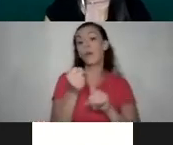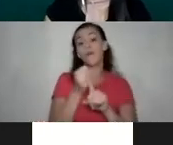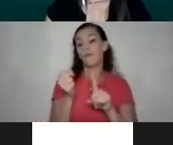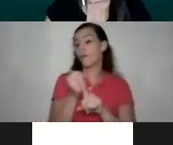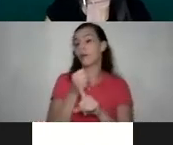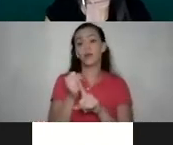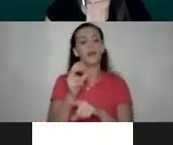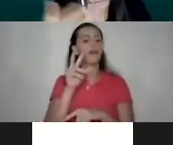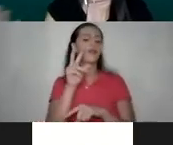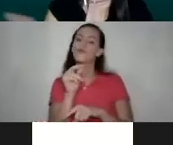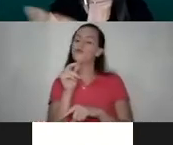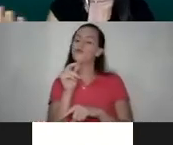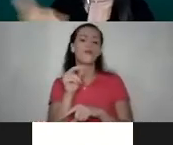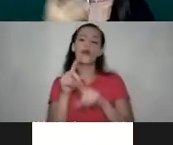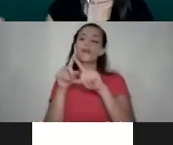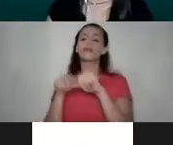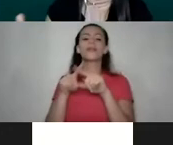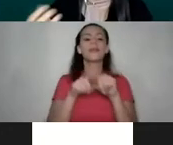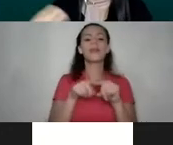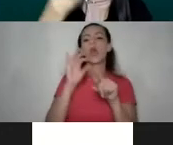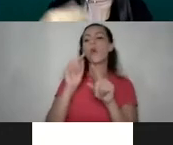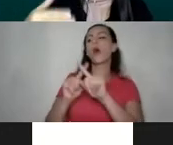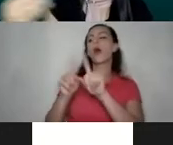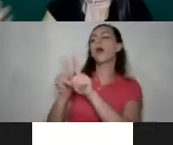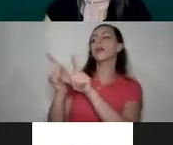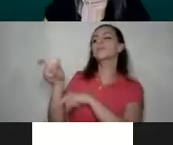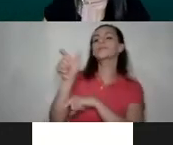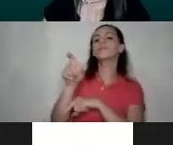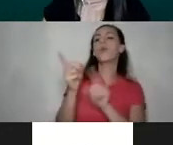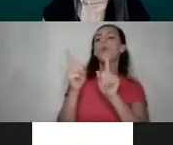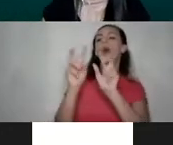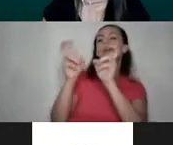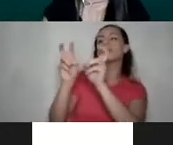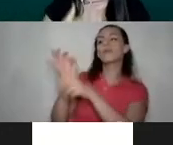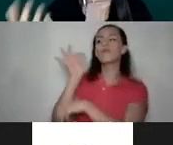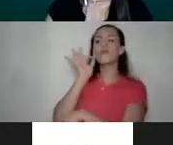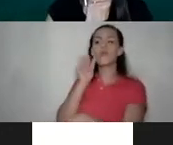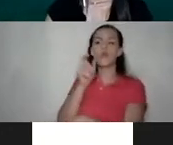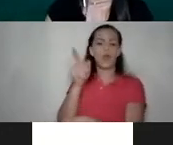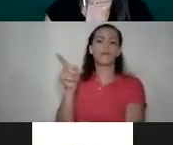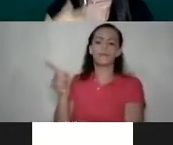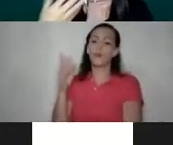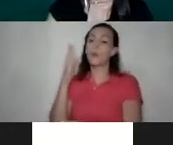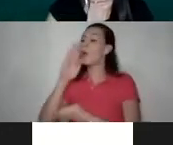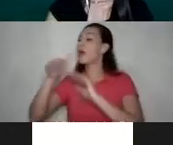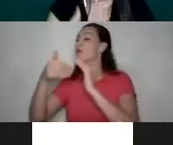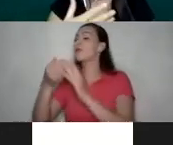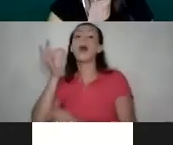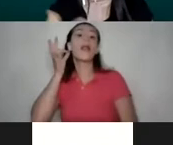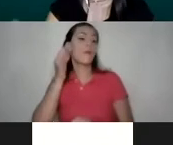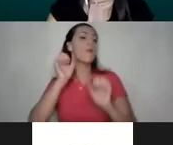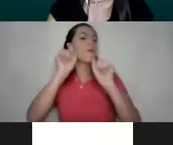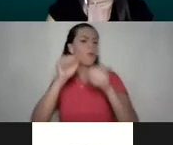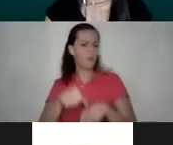no va a determinar o a distinguir entre qué tipo de mujer es esa mujer porque todas las mujeres podemos ser y